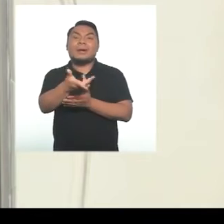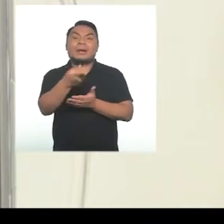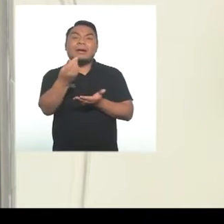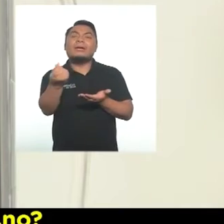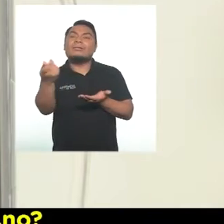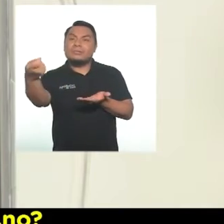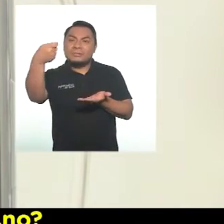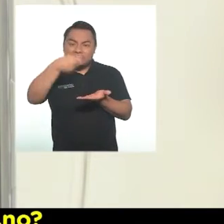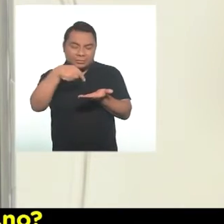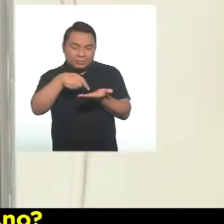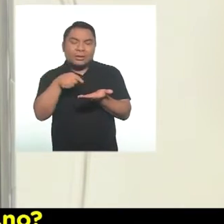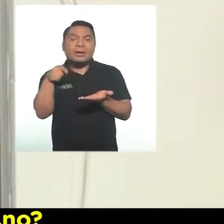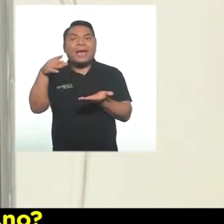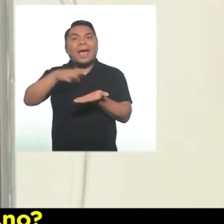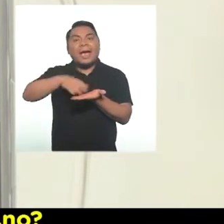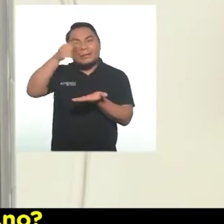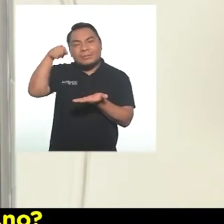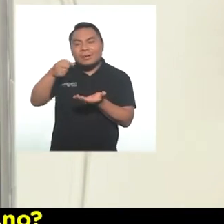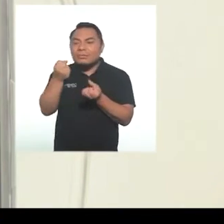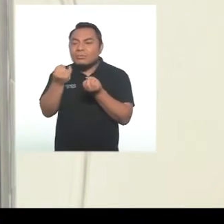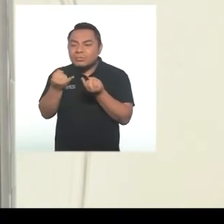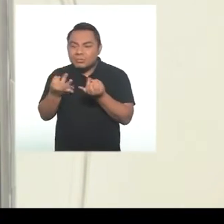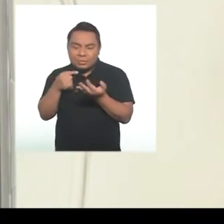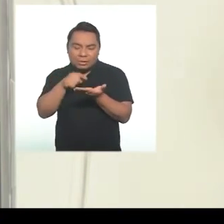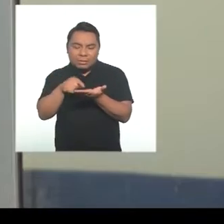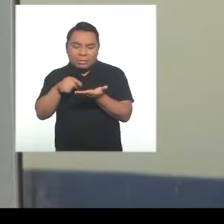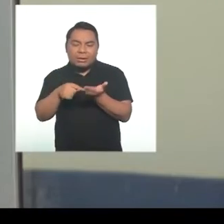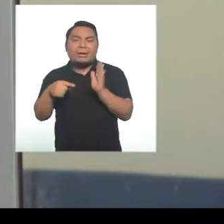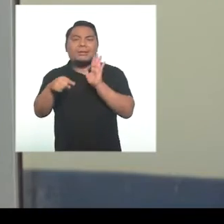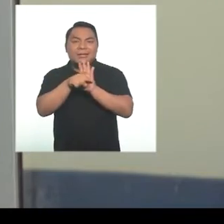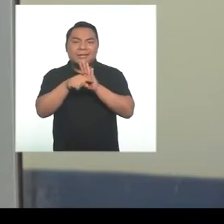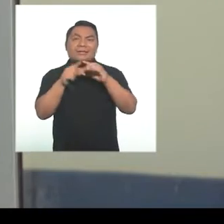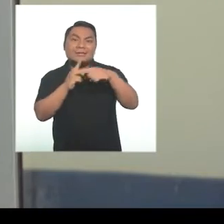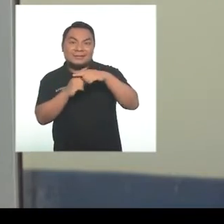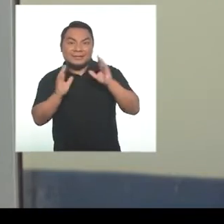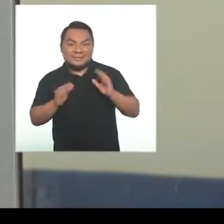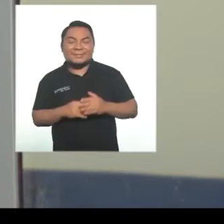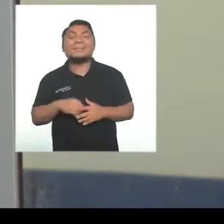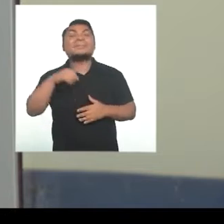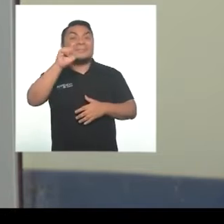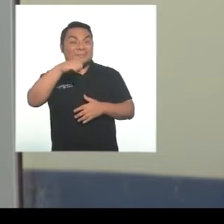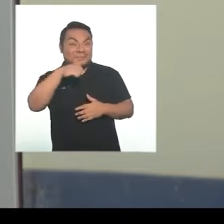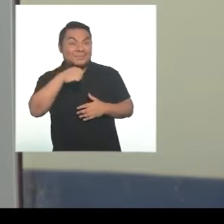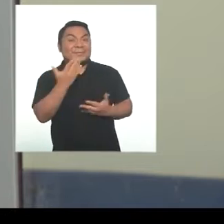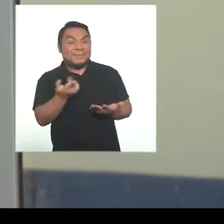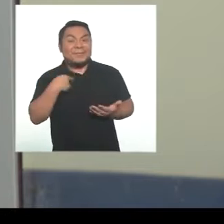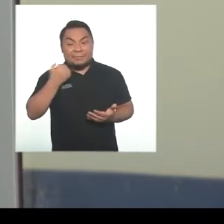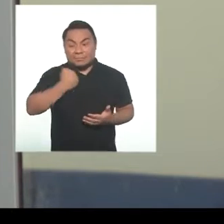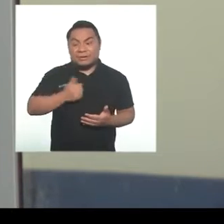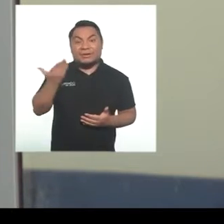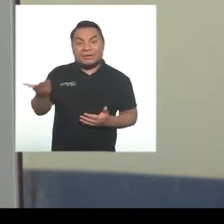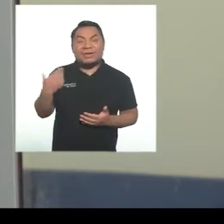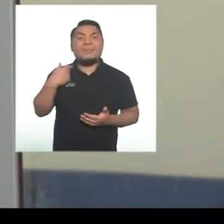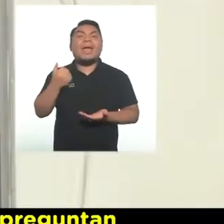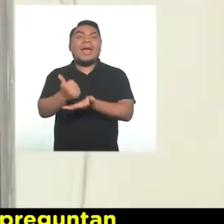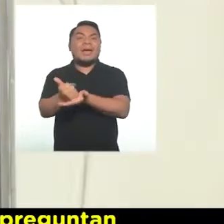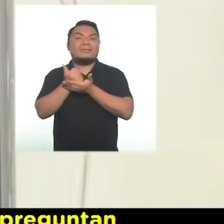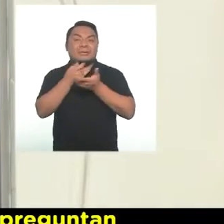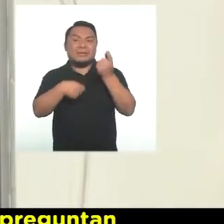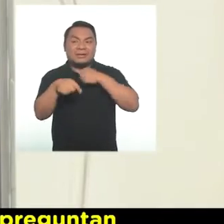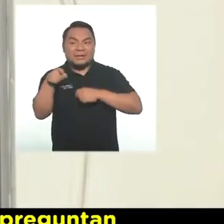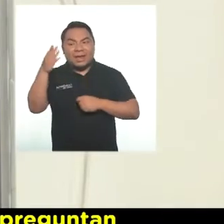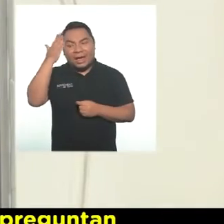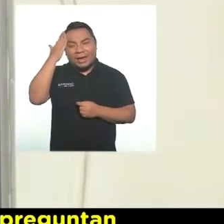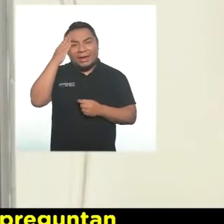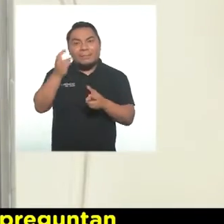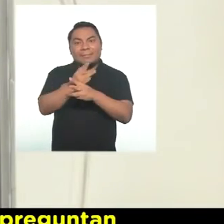y recibe el vuelto, ella está aprendiendo a sumar y a restar, ¿no? Así es, así es. Así como mi Karencita que a veces me ayuda acá en la tienda. Sí,